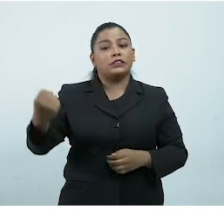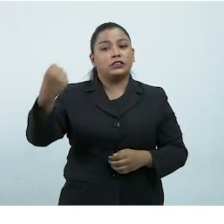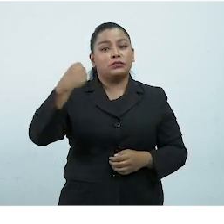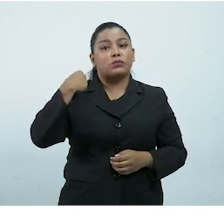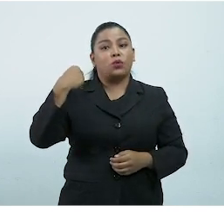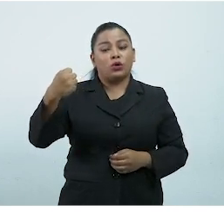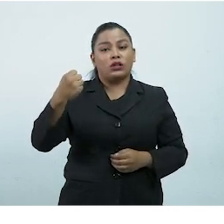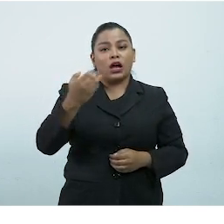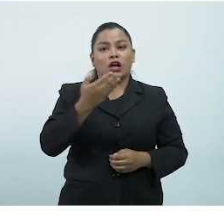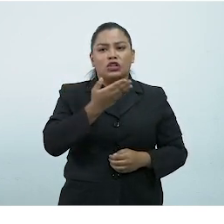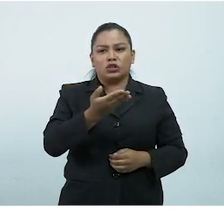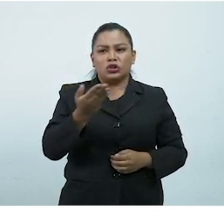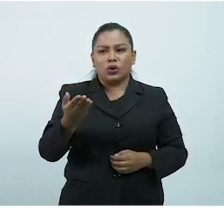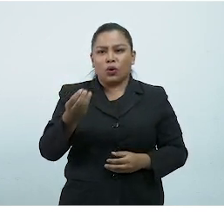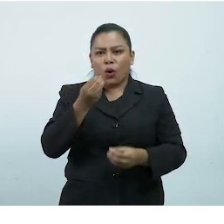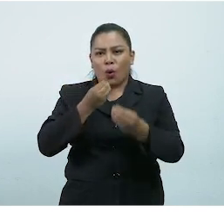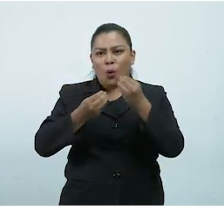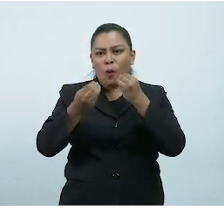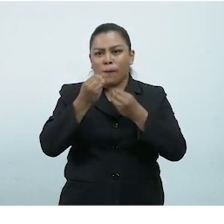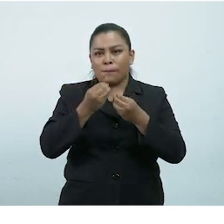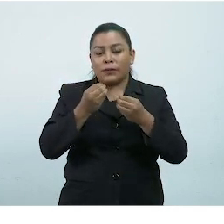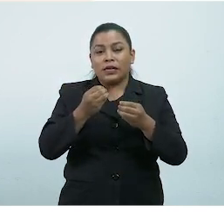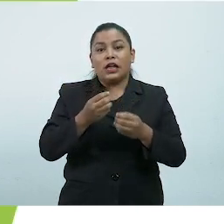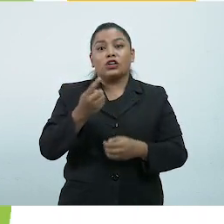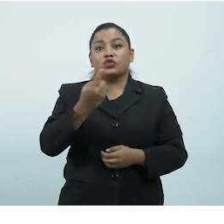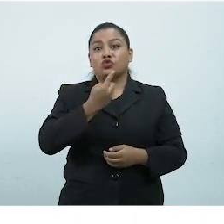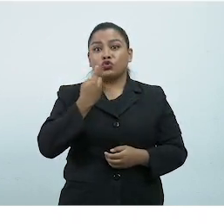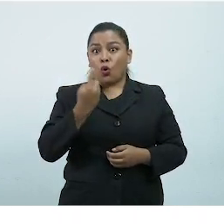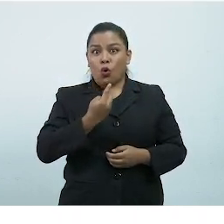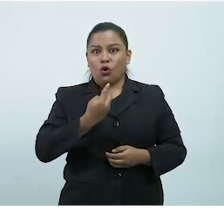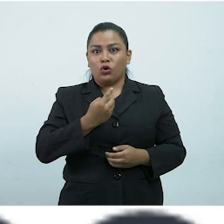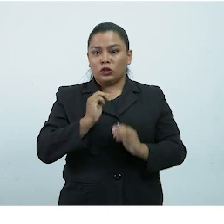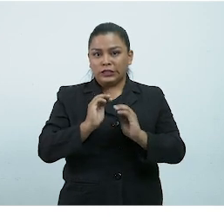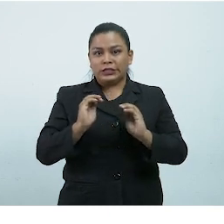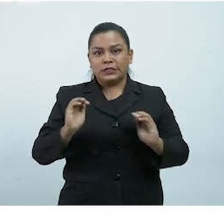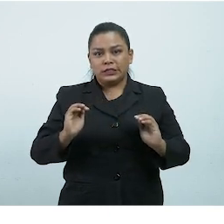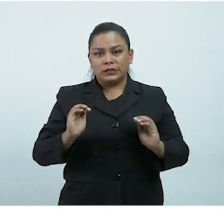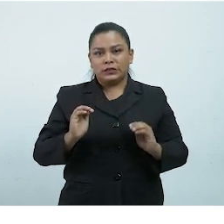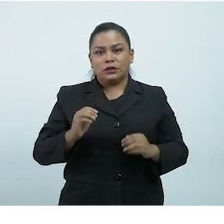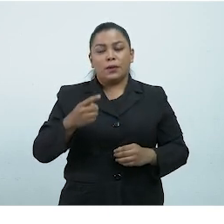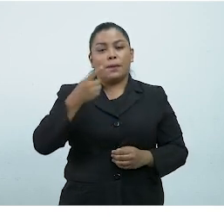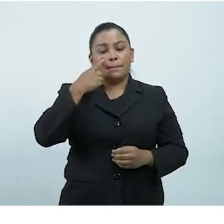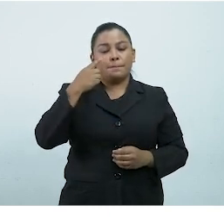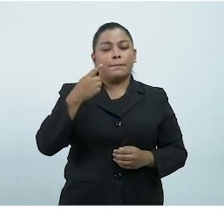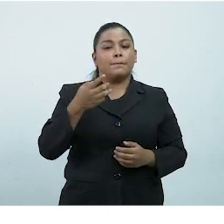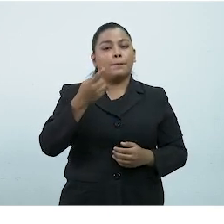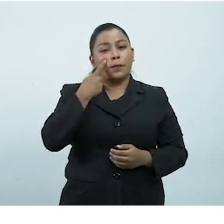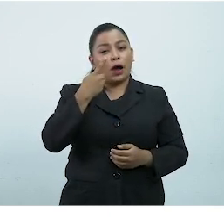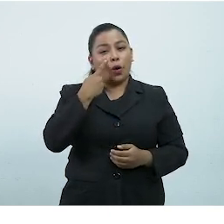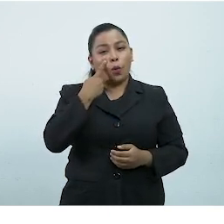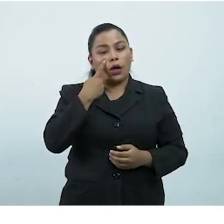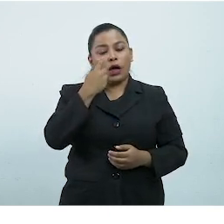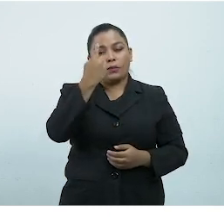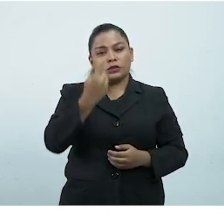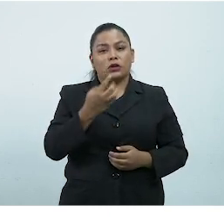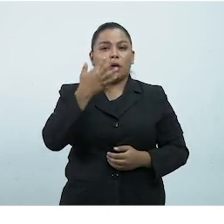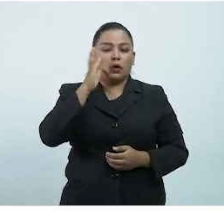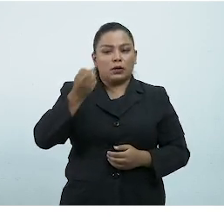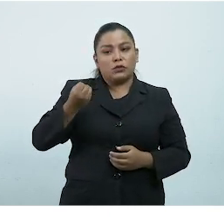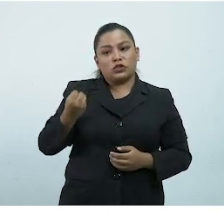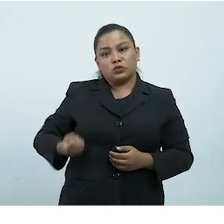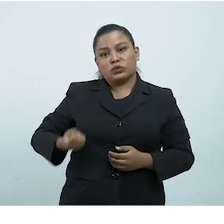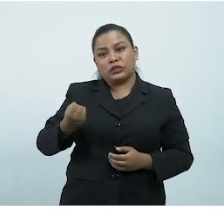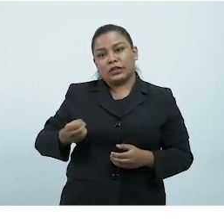utensilios para la toma de alimentos de forma exclusiva Para el manejo de medidas de bioseguridad en caso de estudiantes con